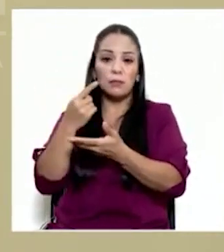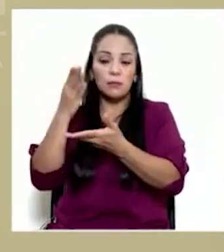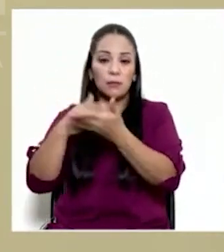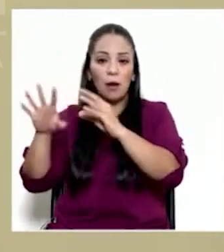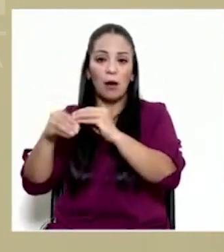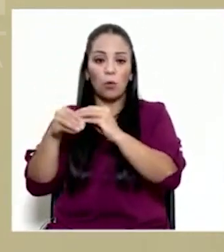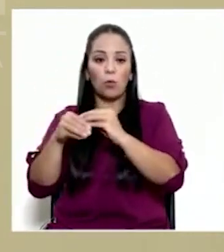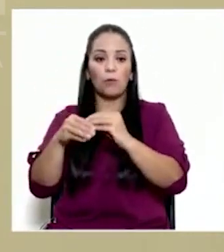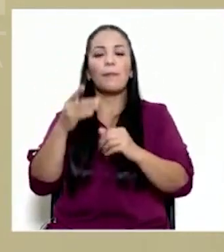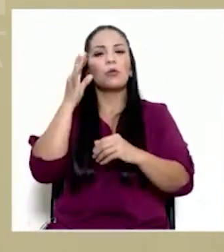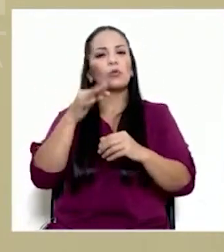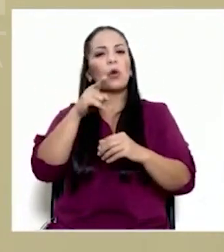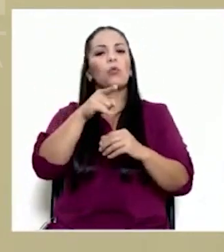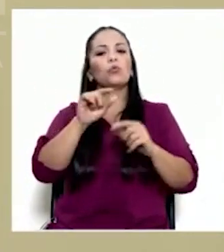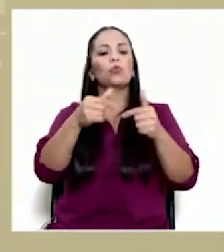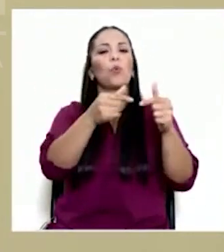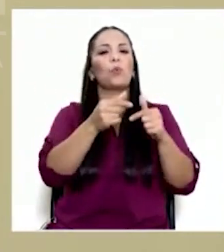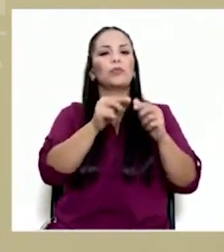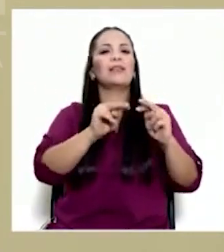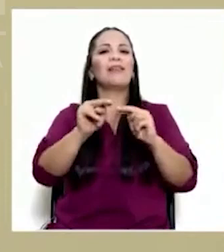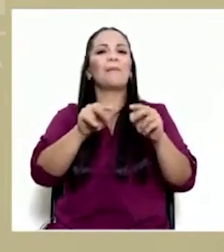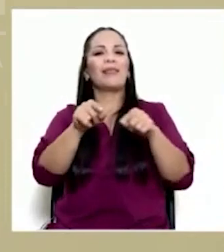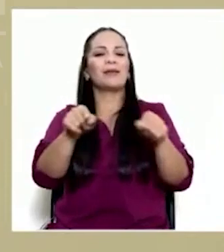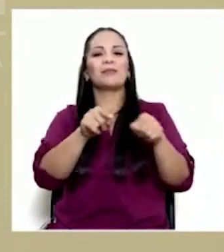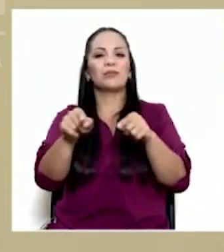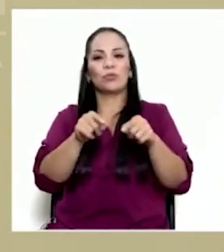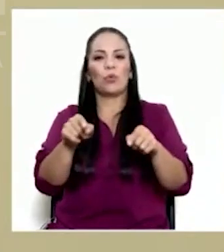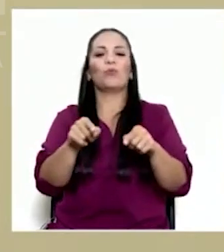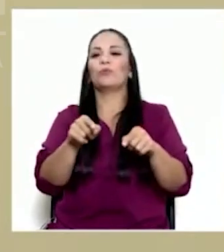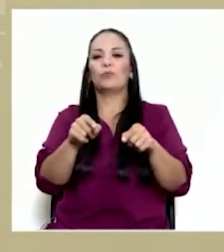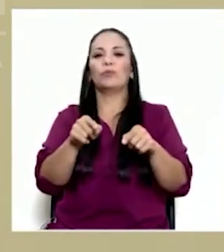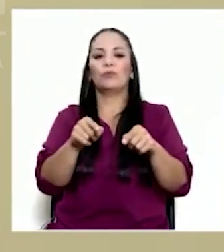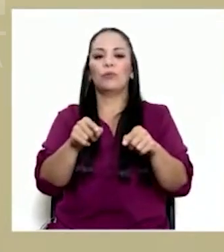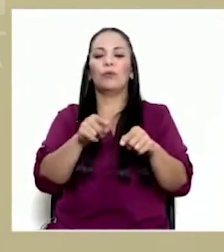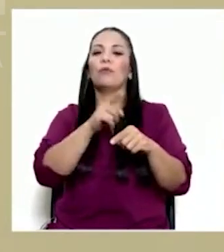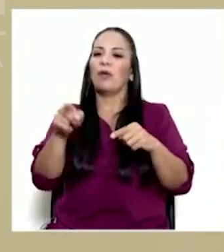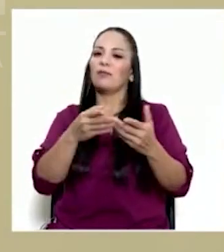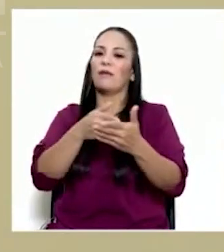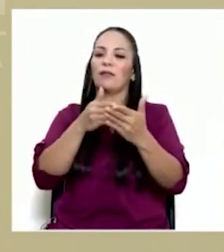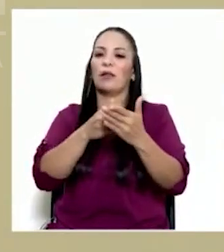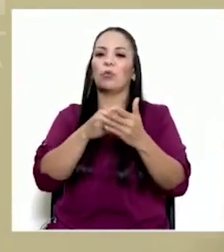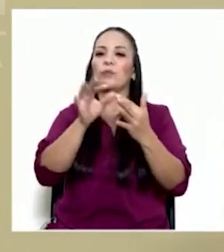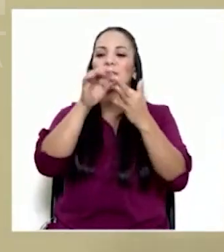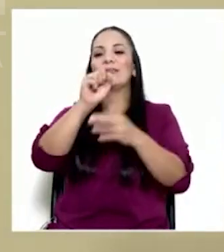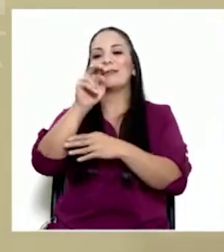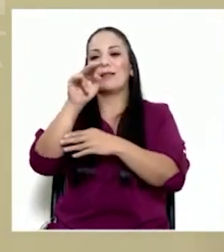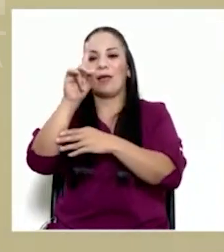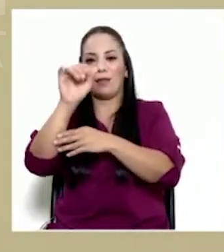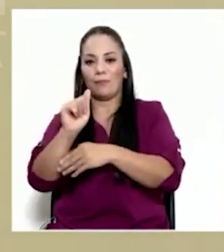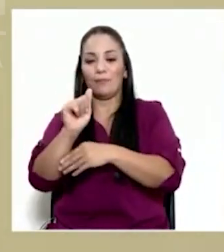es en las cadenas de intermediación con particular relevancia al Senada. La señora